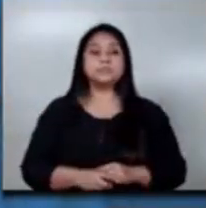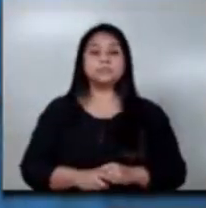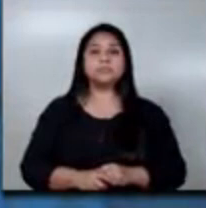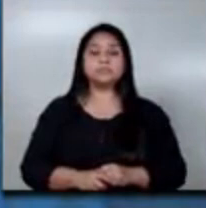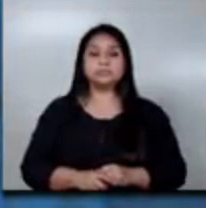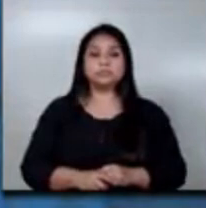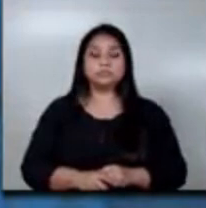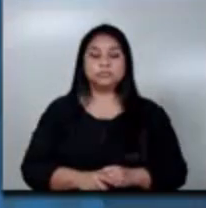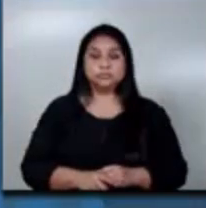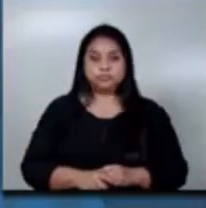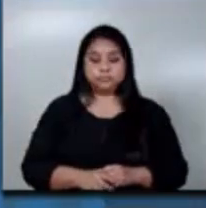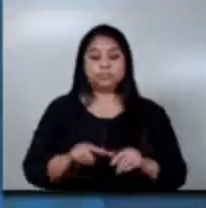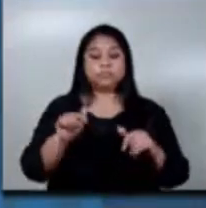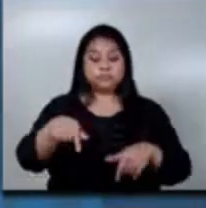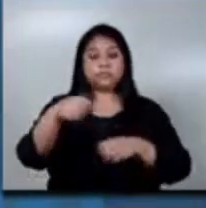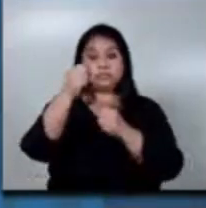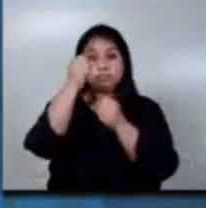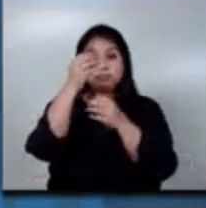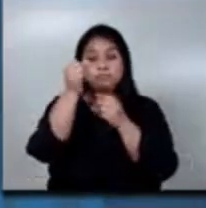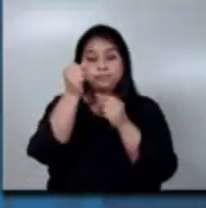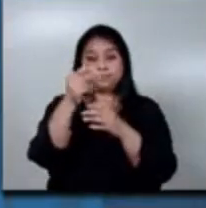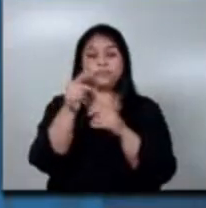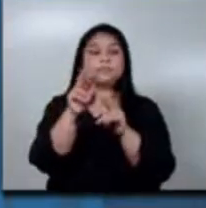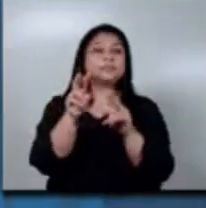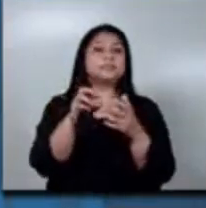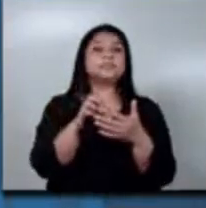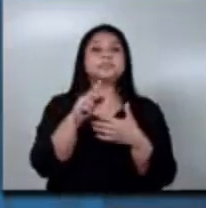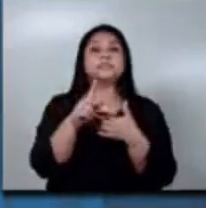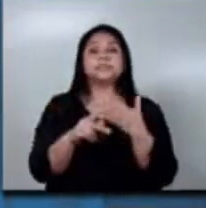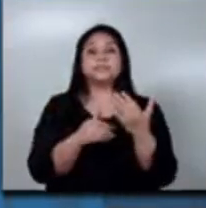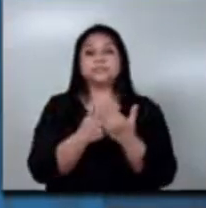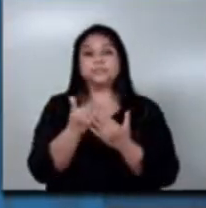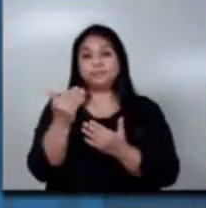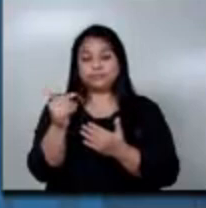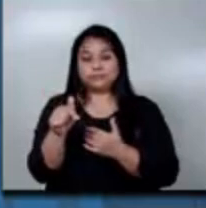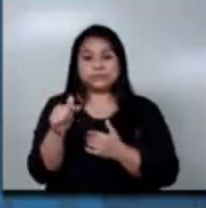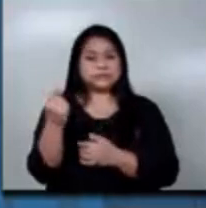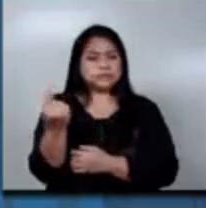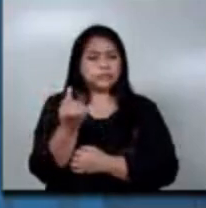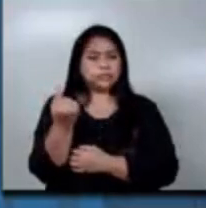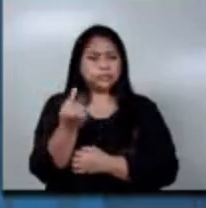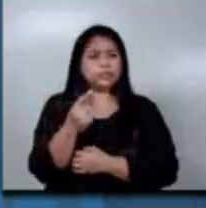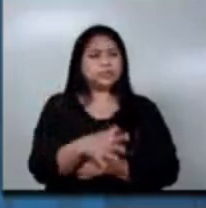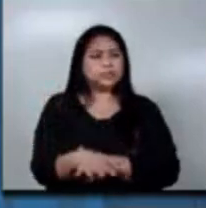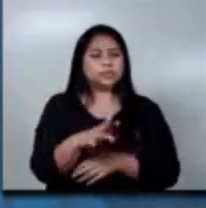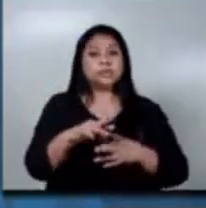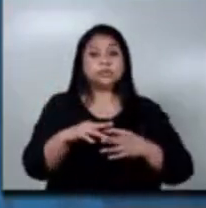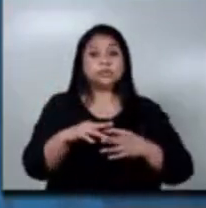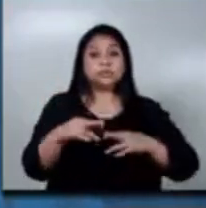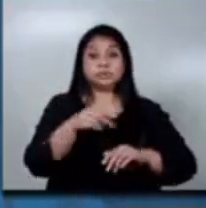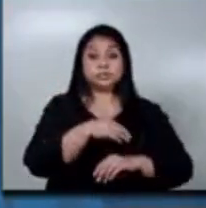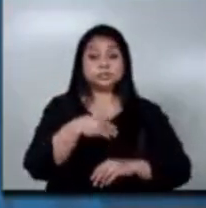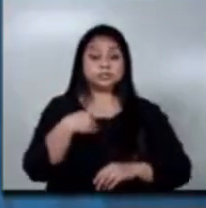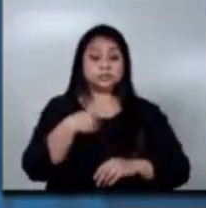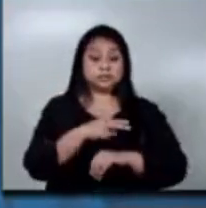Esta es la información de un proyecto innovador único en la región que el Ministerio de Agricultura,